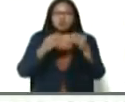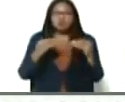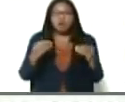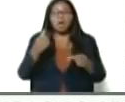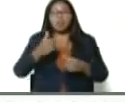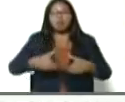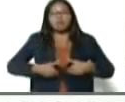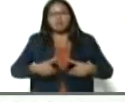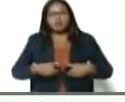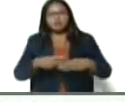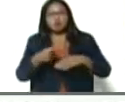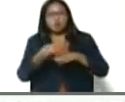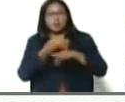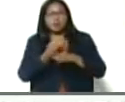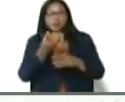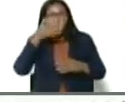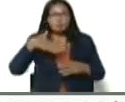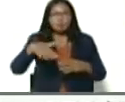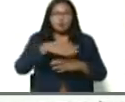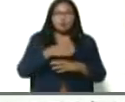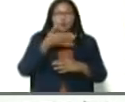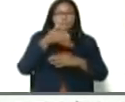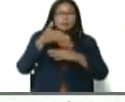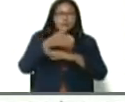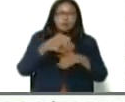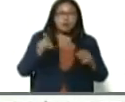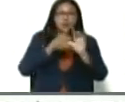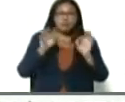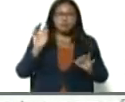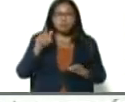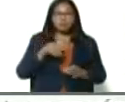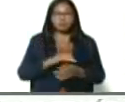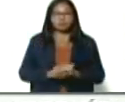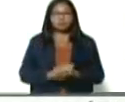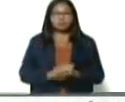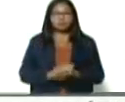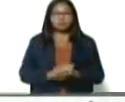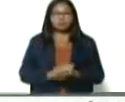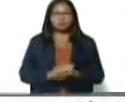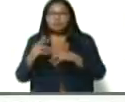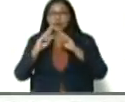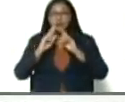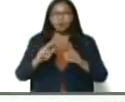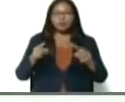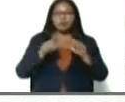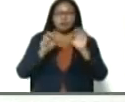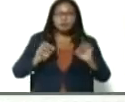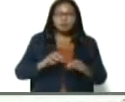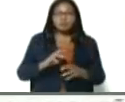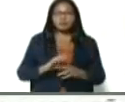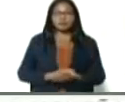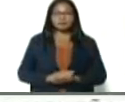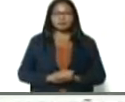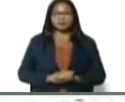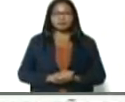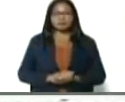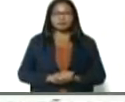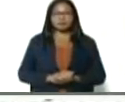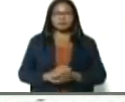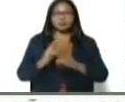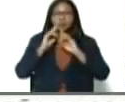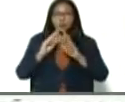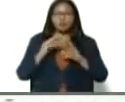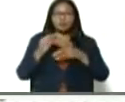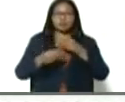trabajo, el gobierno, el pueblo, los pescadores, las pescadoras, articulando, resultados, como estaba